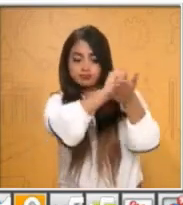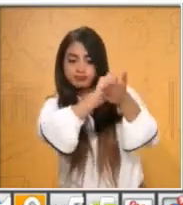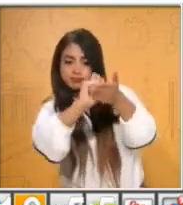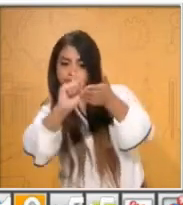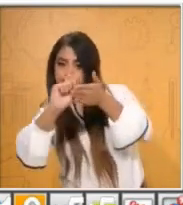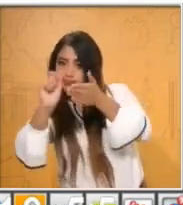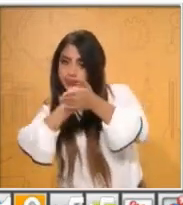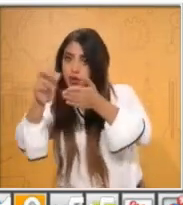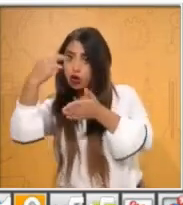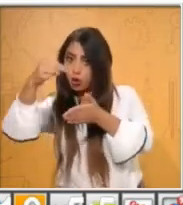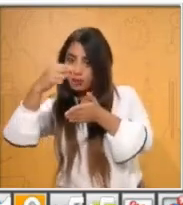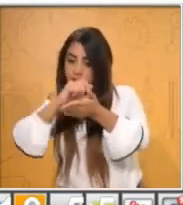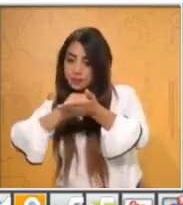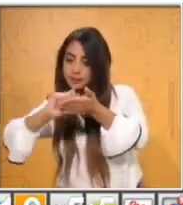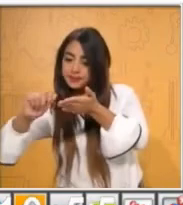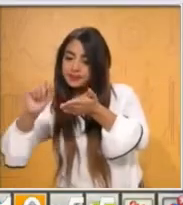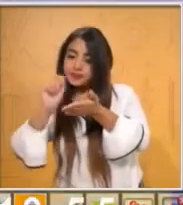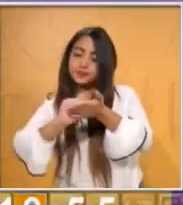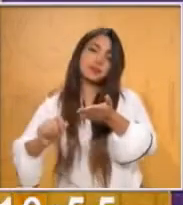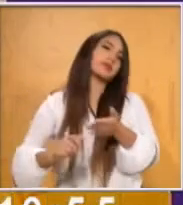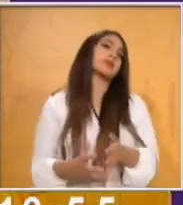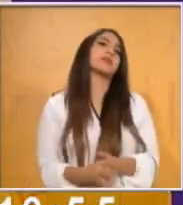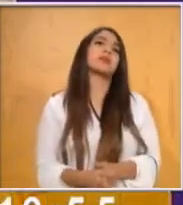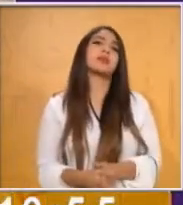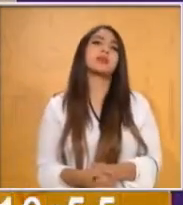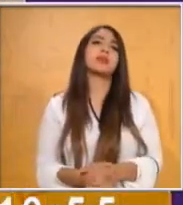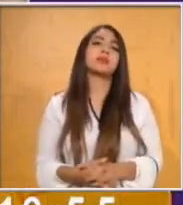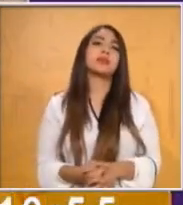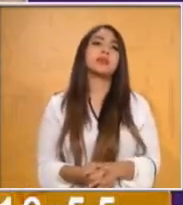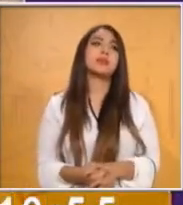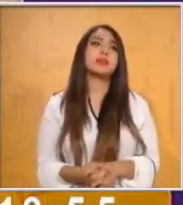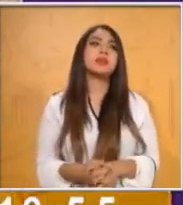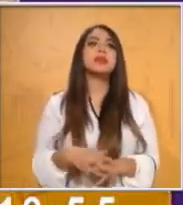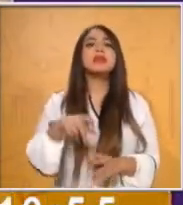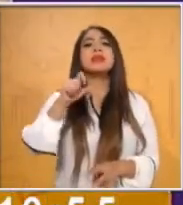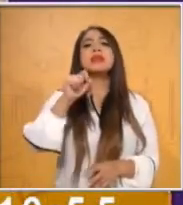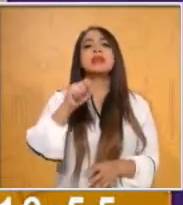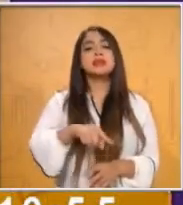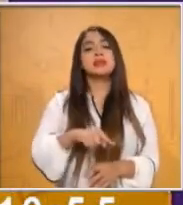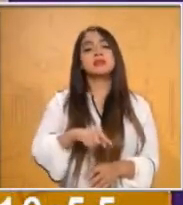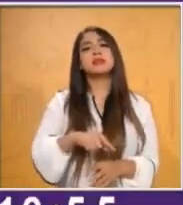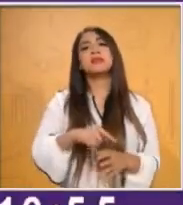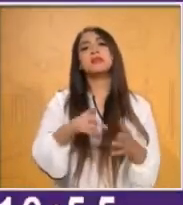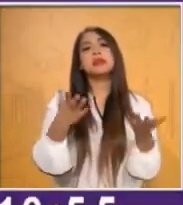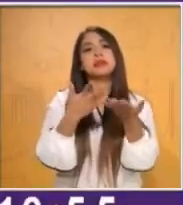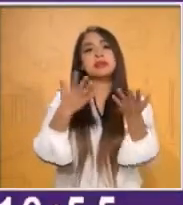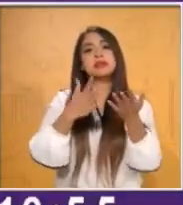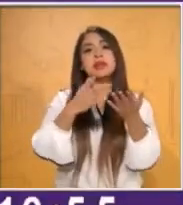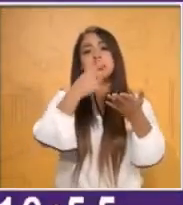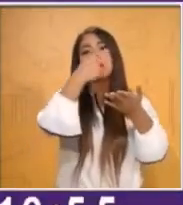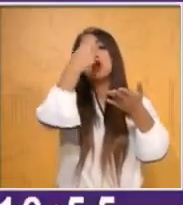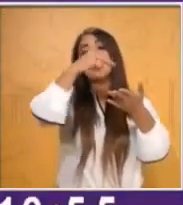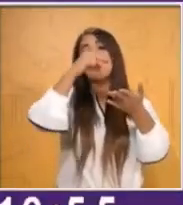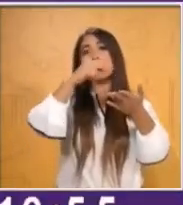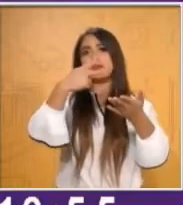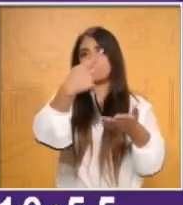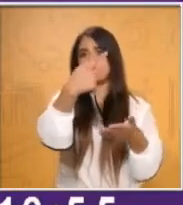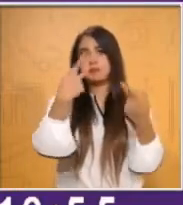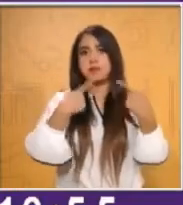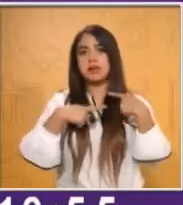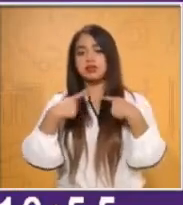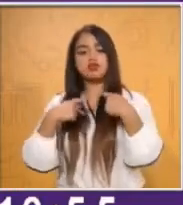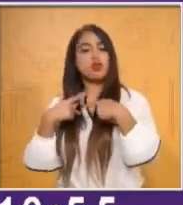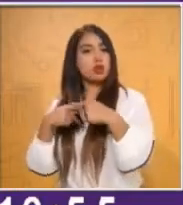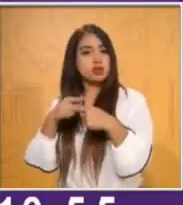este caso es un ejemplo, recuérdalo. Tú vas a ir registrando los nombres de las personas que participan y los números que te